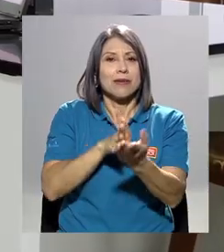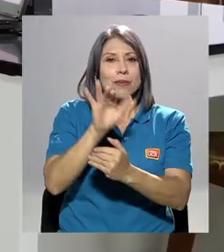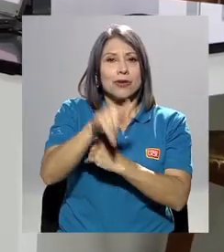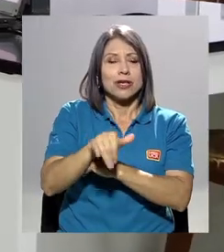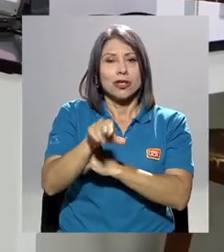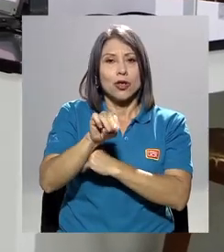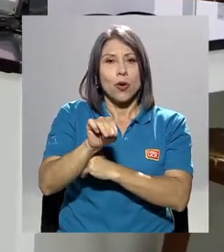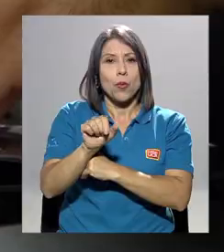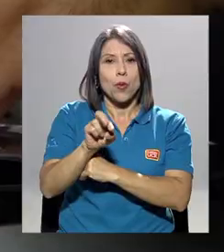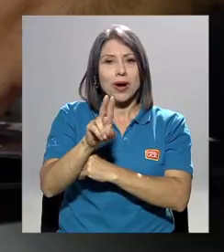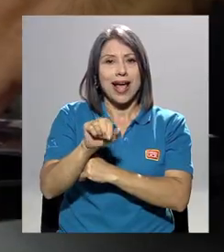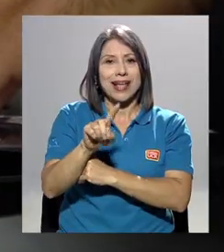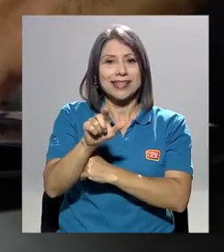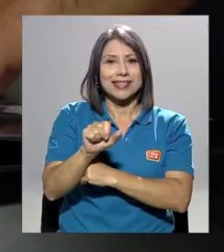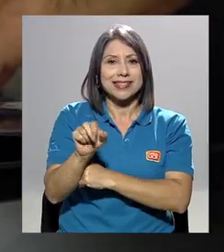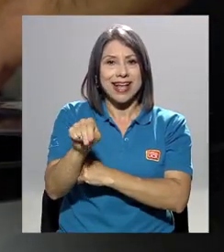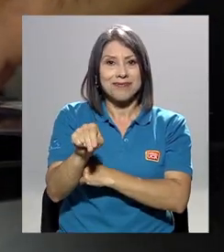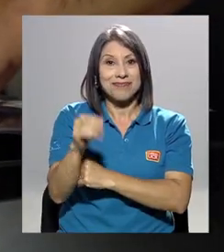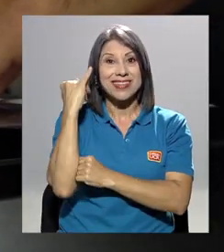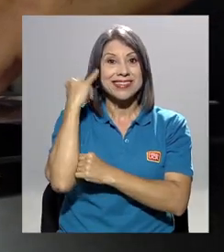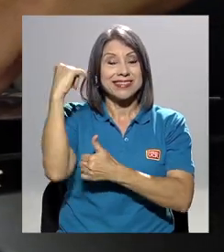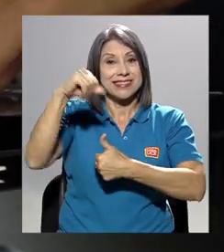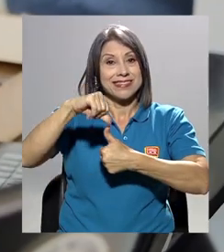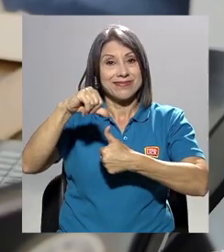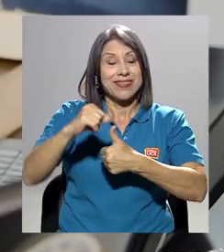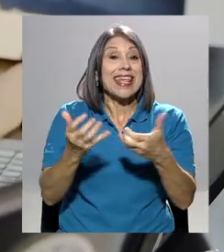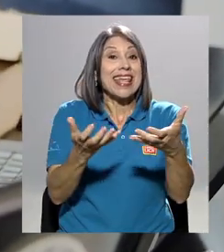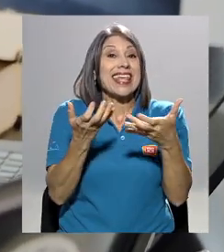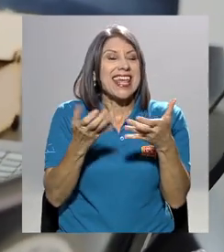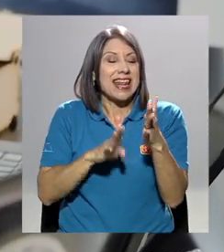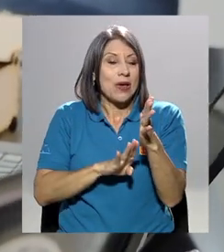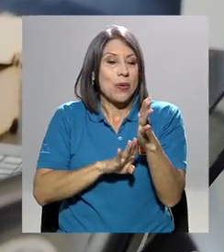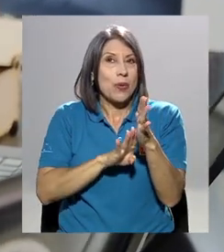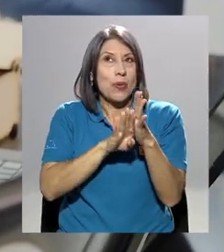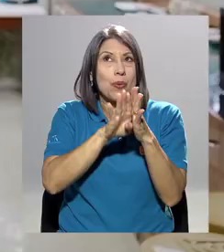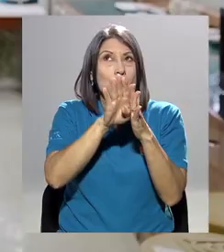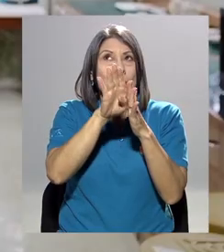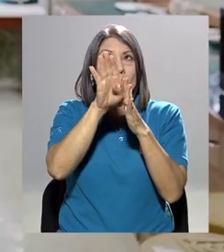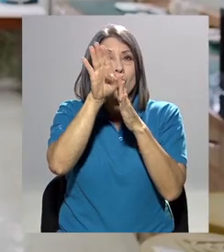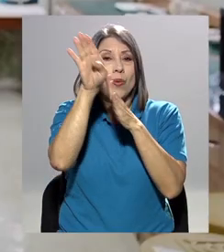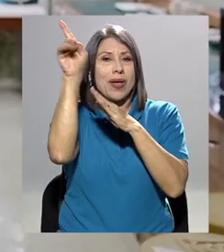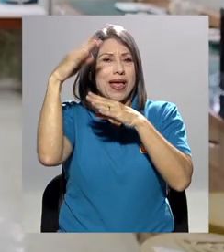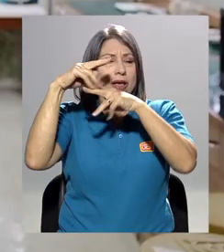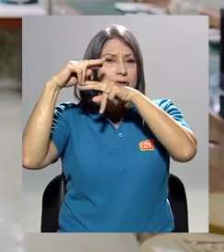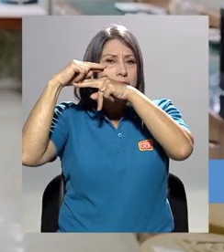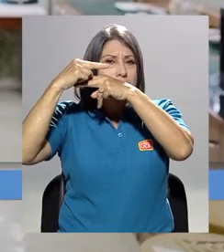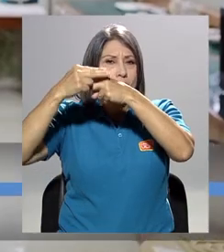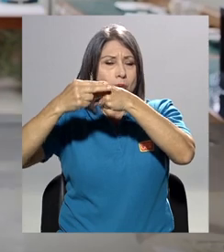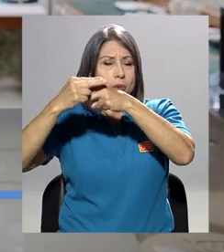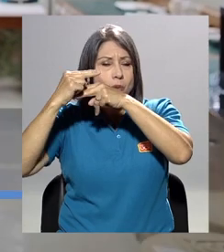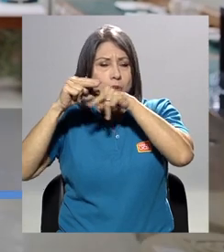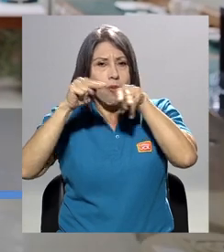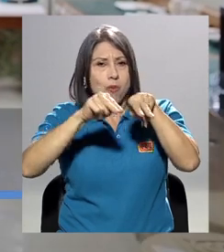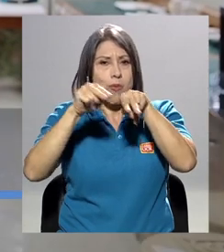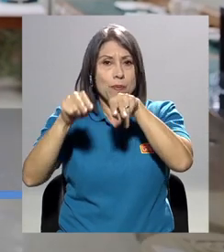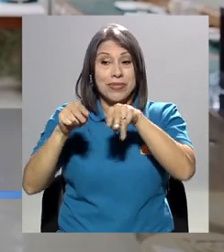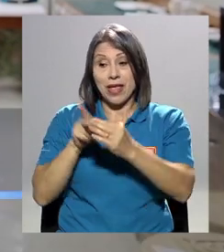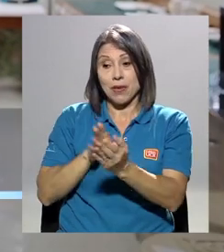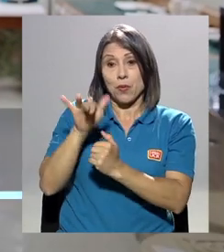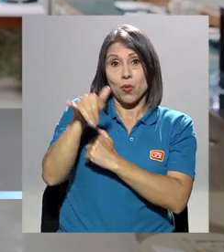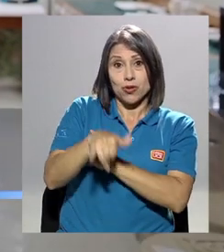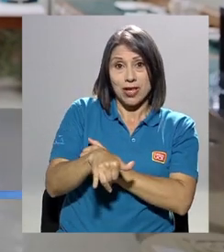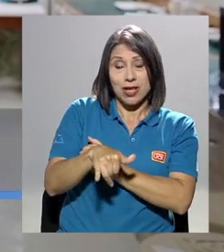iniciativa centroamericana que planea lanzar un nanoa satélite al espacio. El Proyecto Morazán es un proyecto de cooperación regional